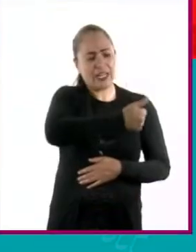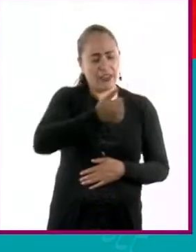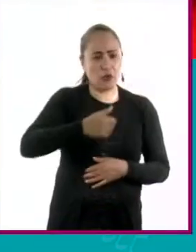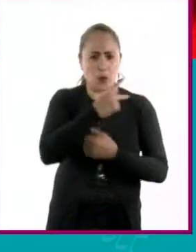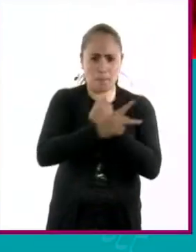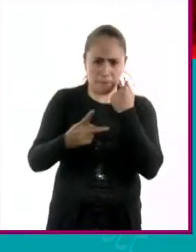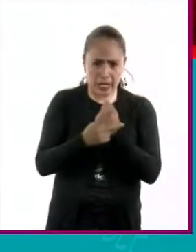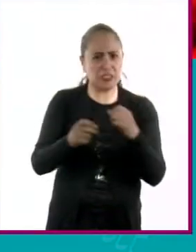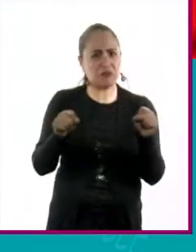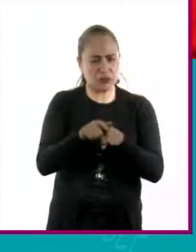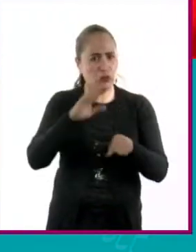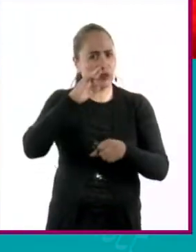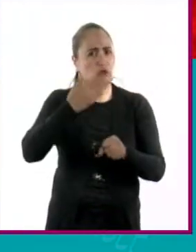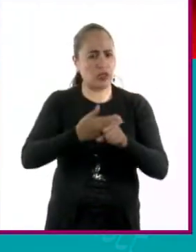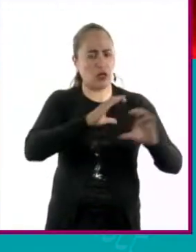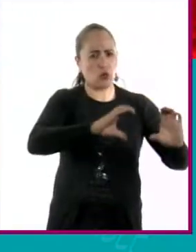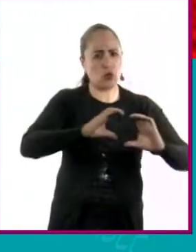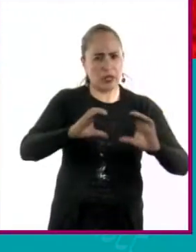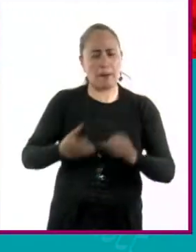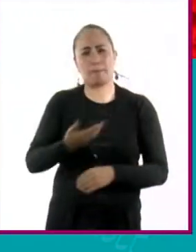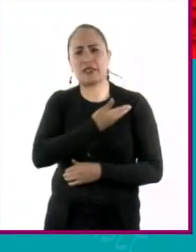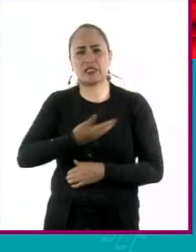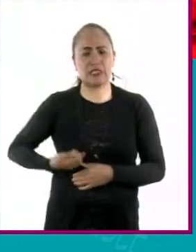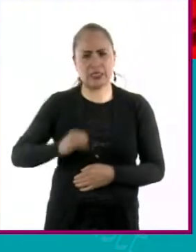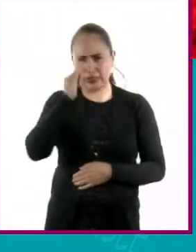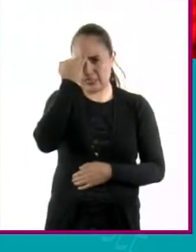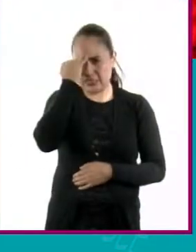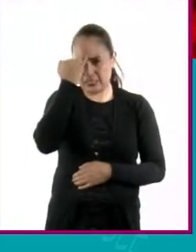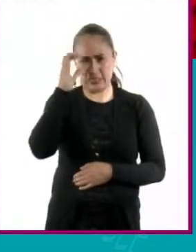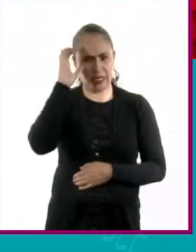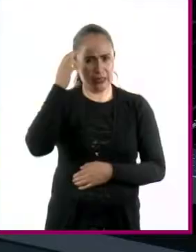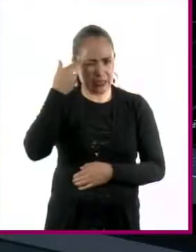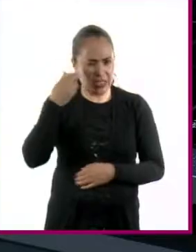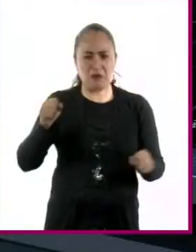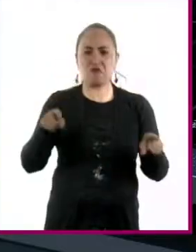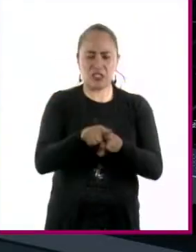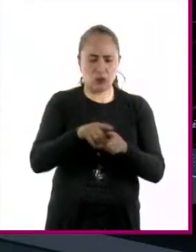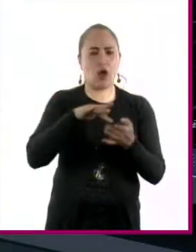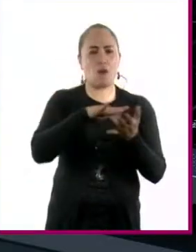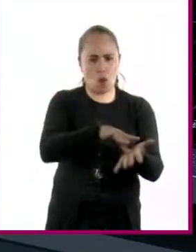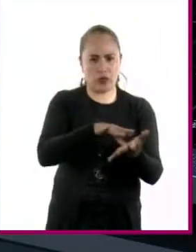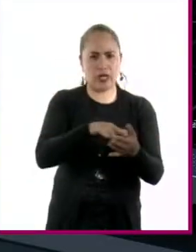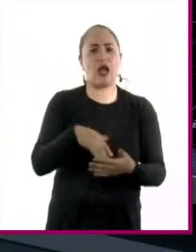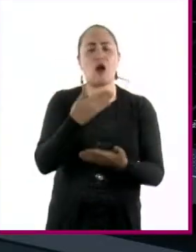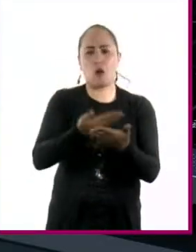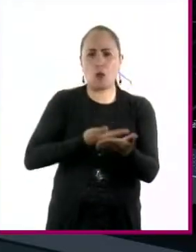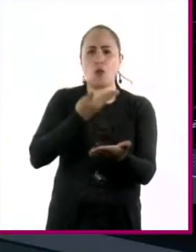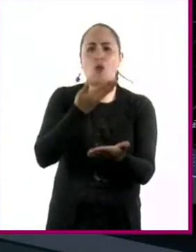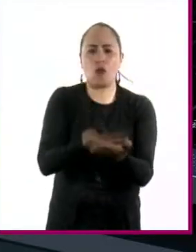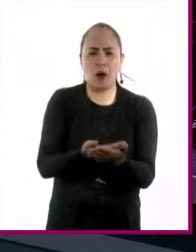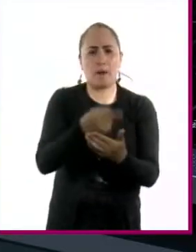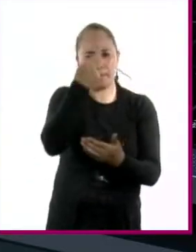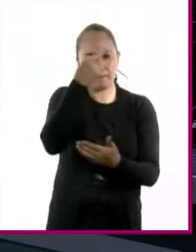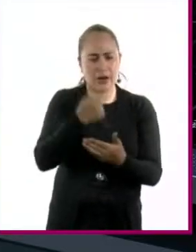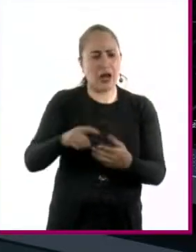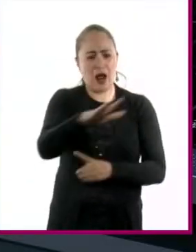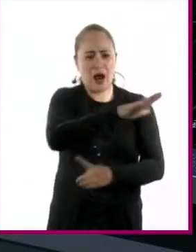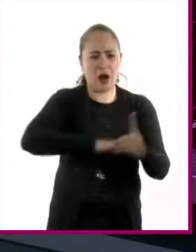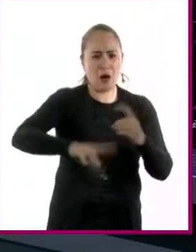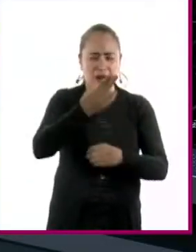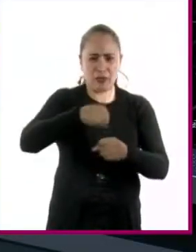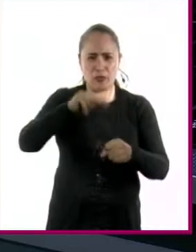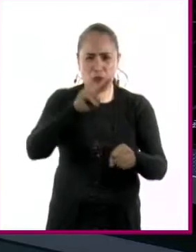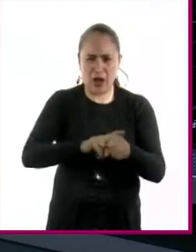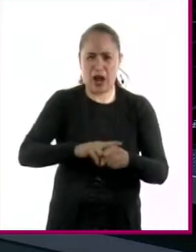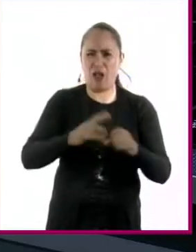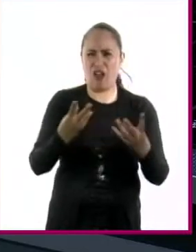cuidarlos. Los presidentes de India y China se sumaron a la causa y juntos redactaron una petición para que la destrucción del ecosistema fuera